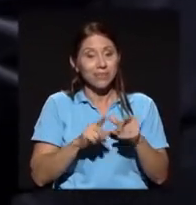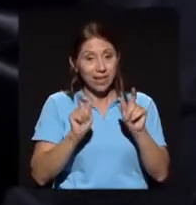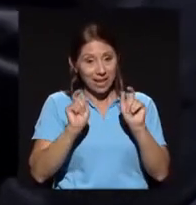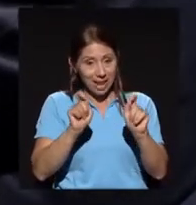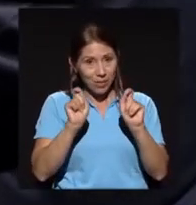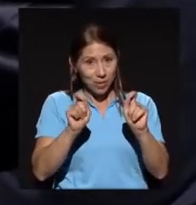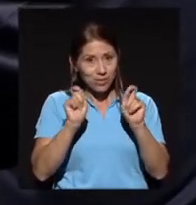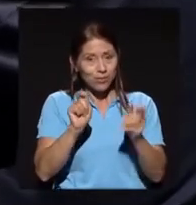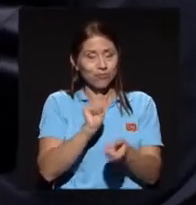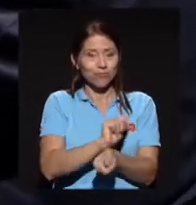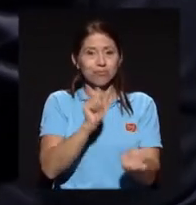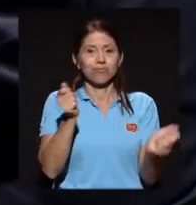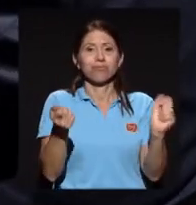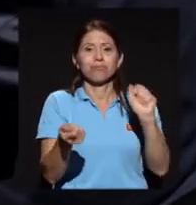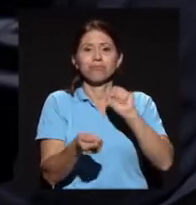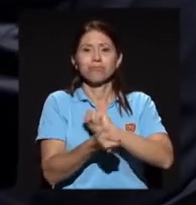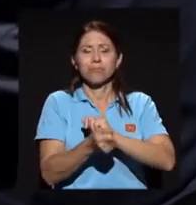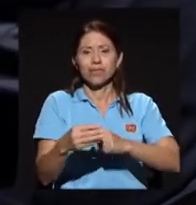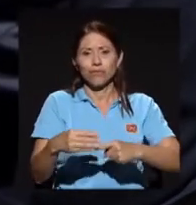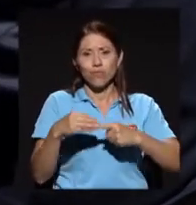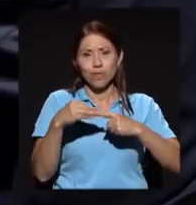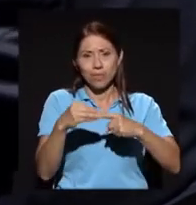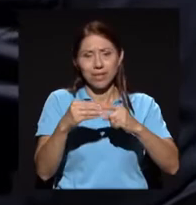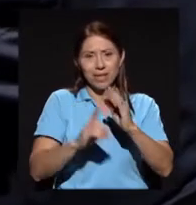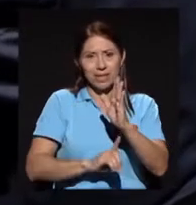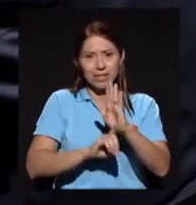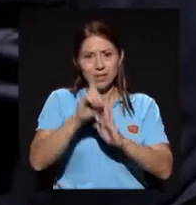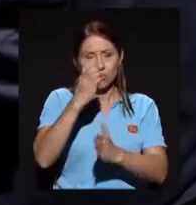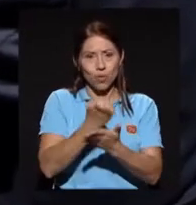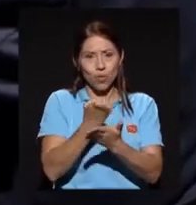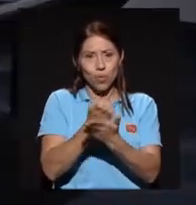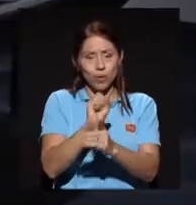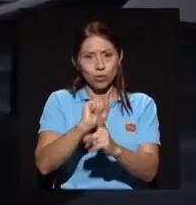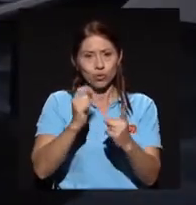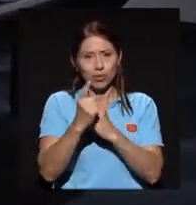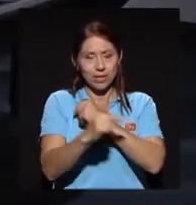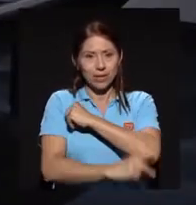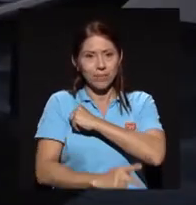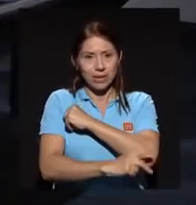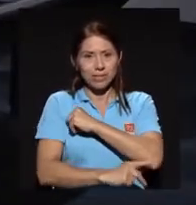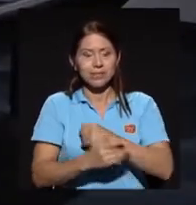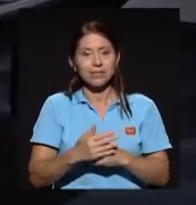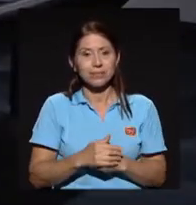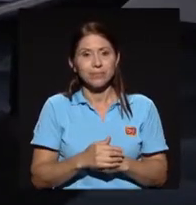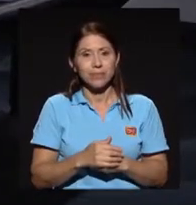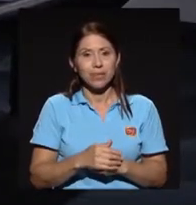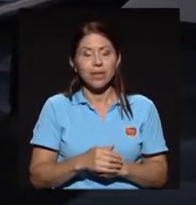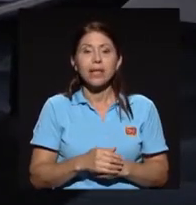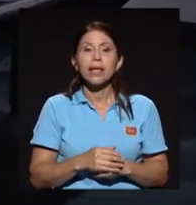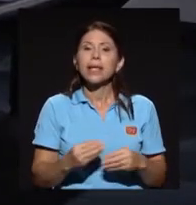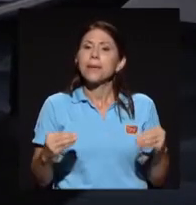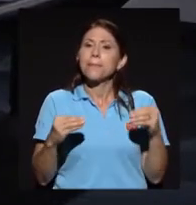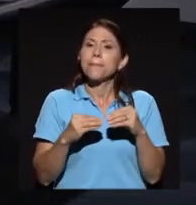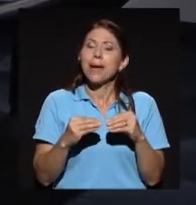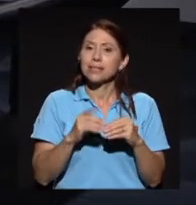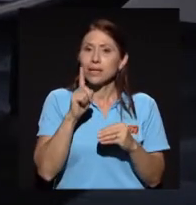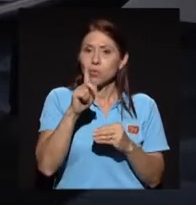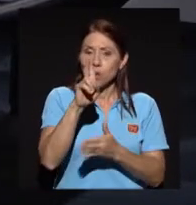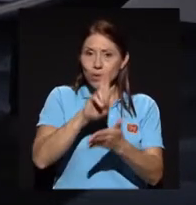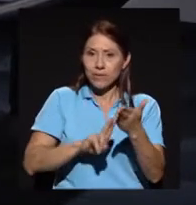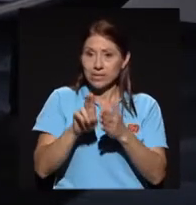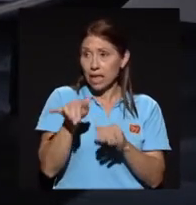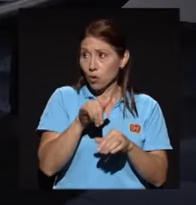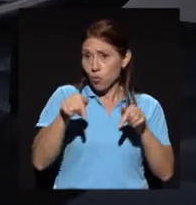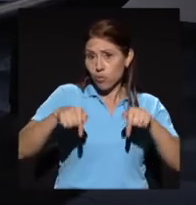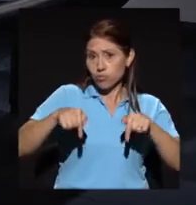es fundamental, digamos, en el desarrollo económico y social del país. Y más en una universidad como es la Universidad de Costa